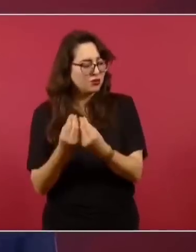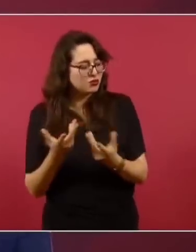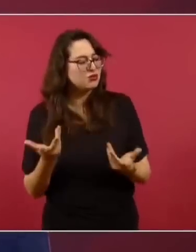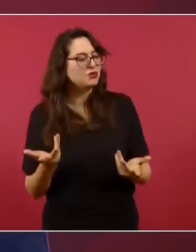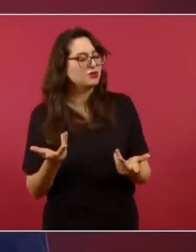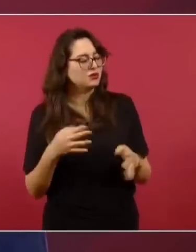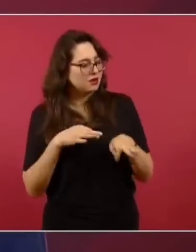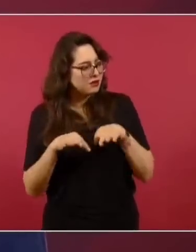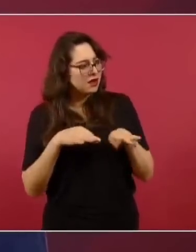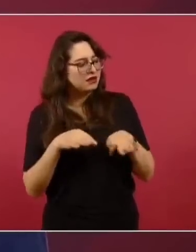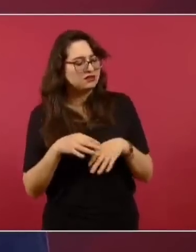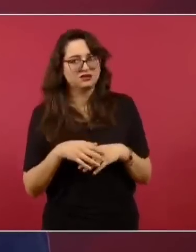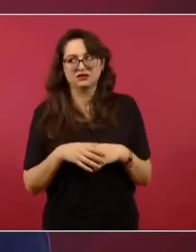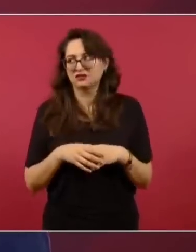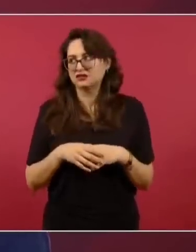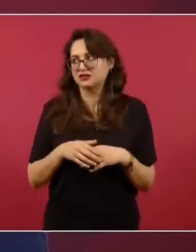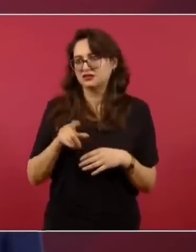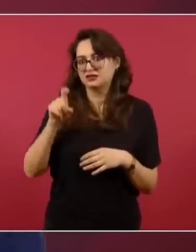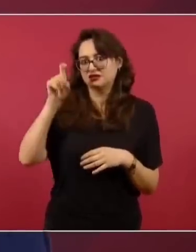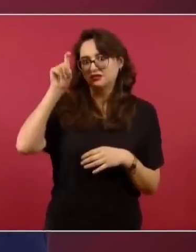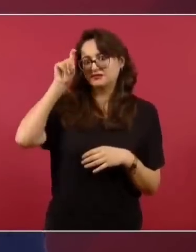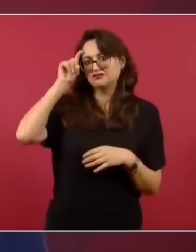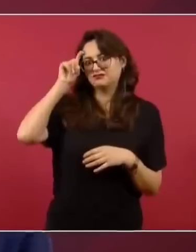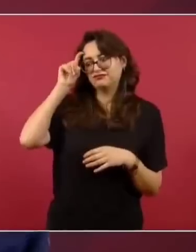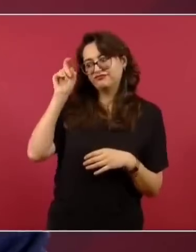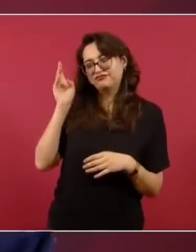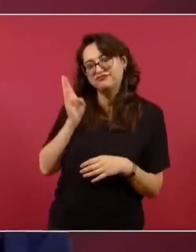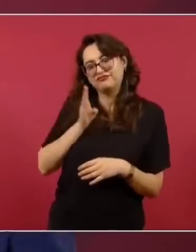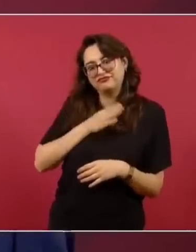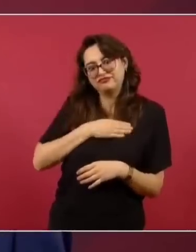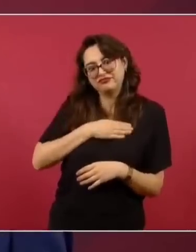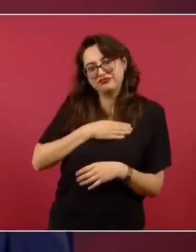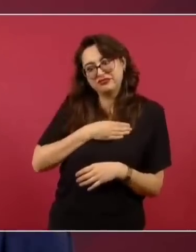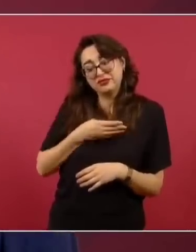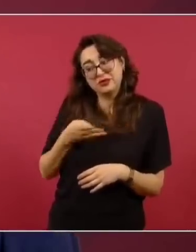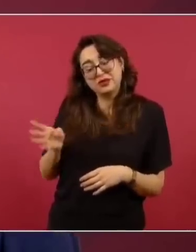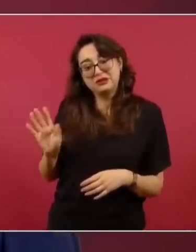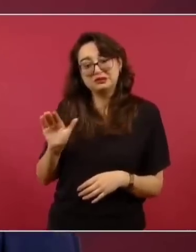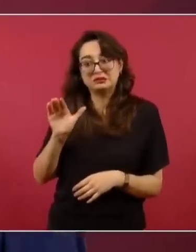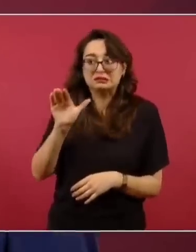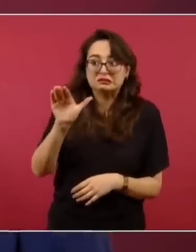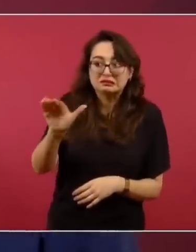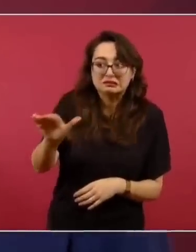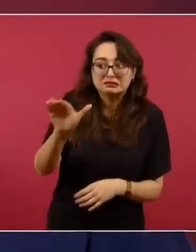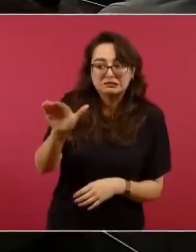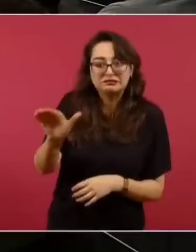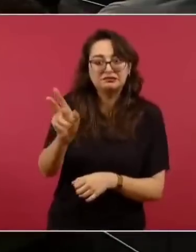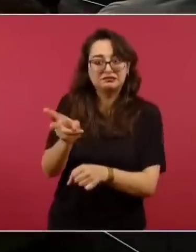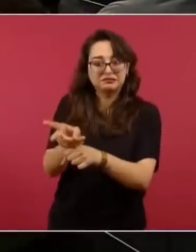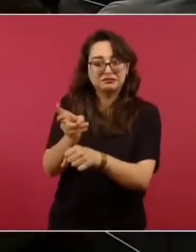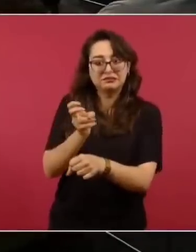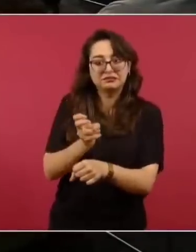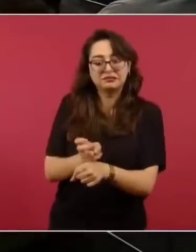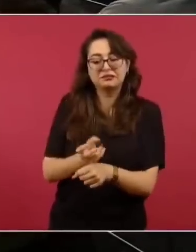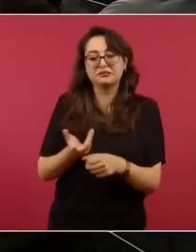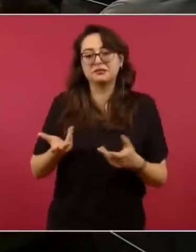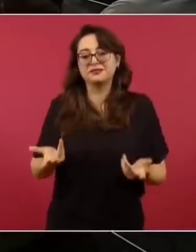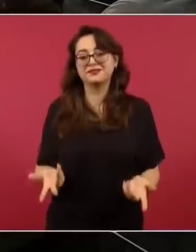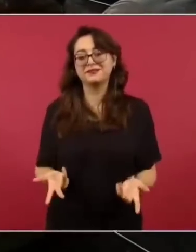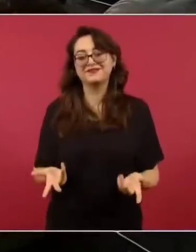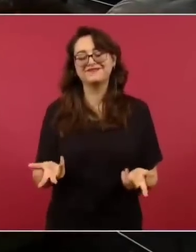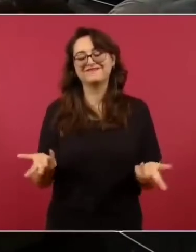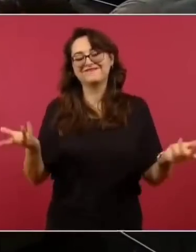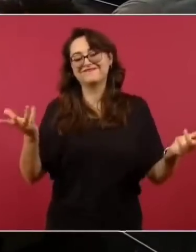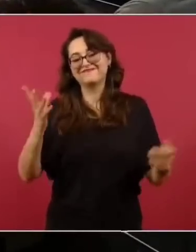Y él ya la convenció, el otro del IMSS, que también,